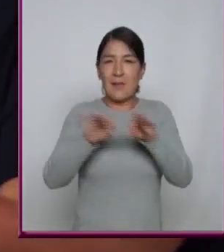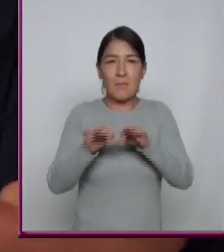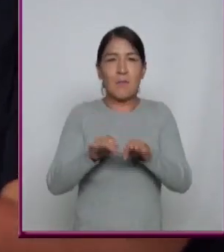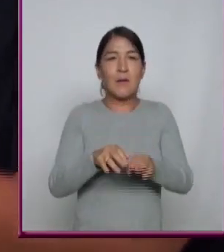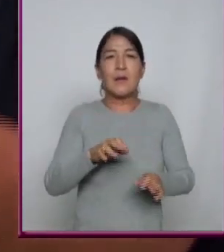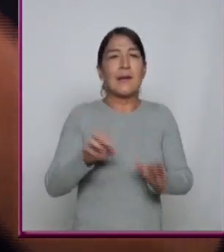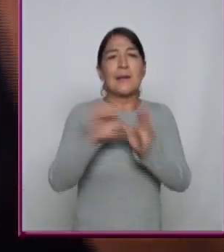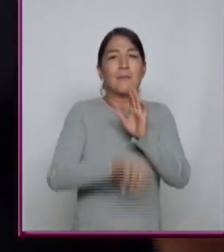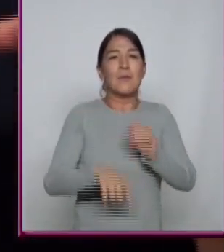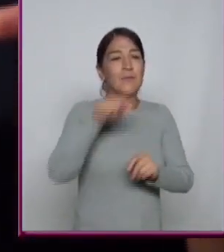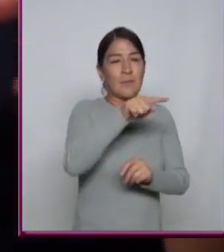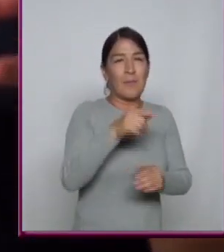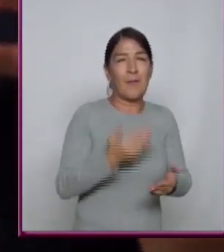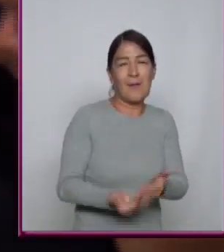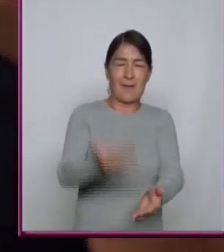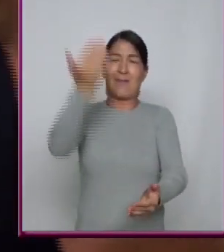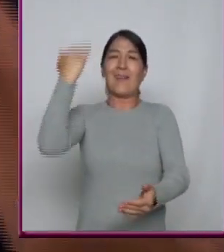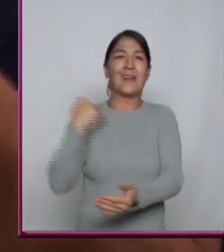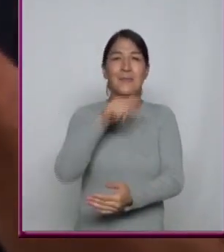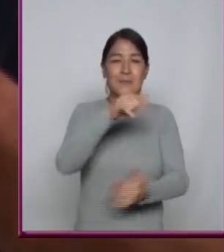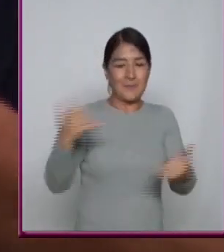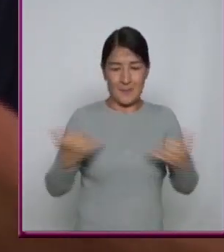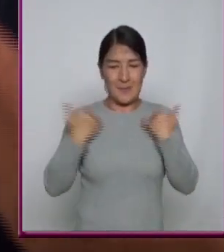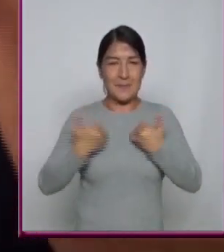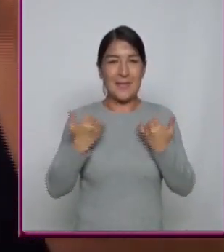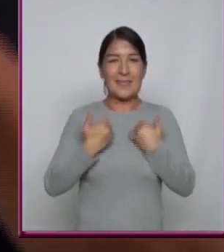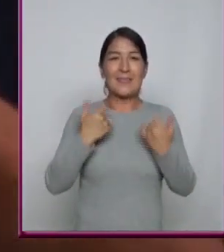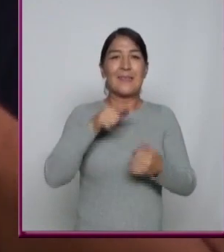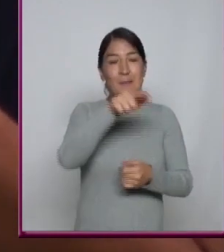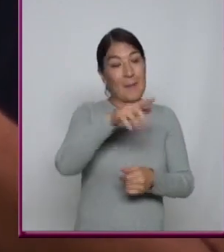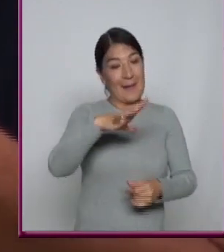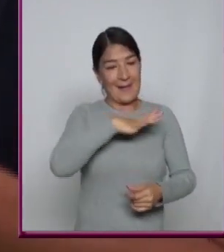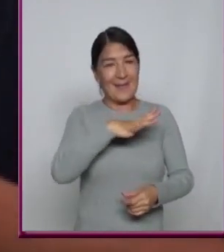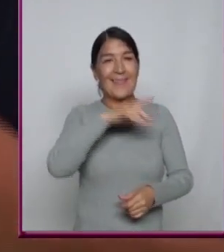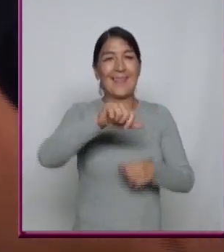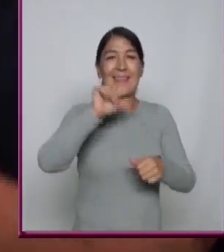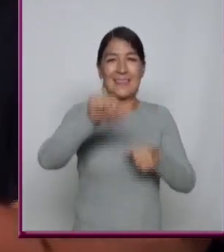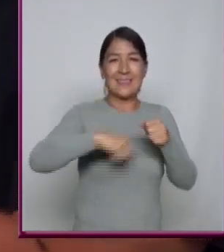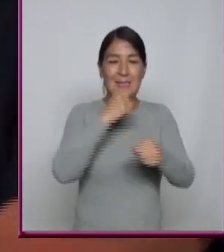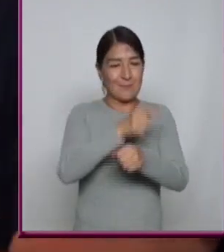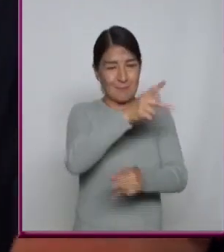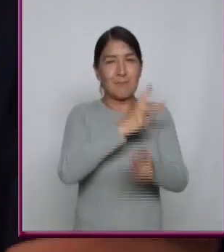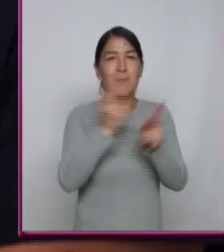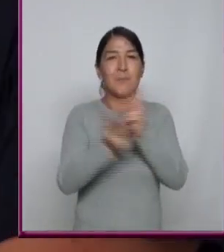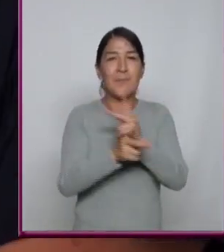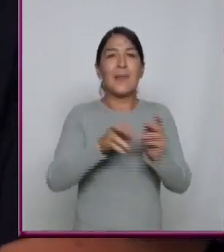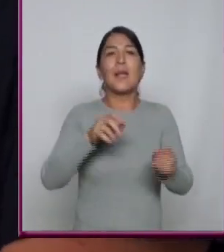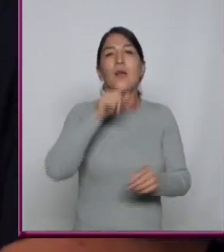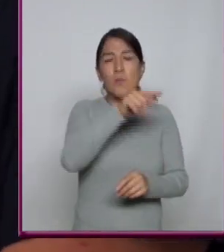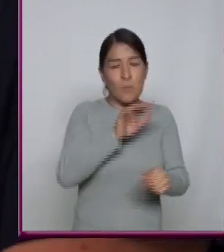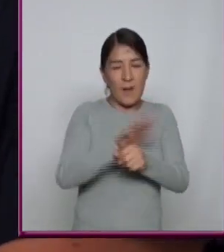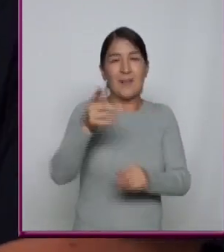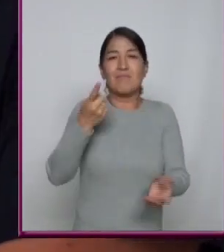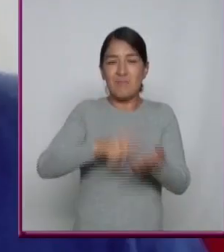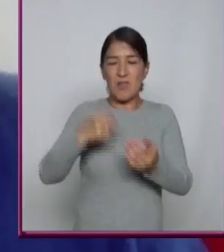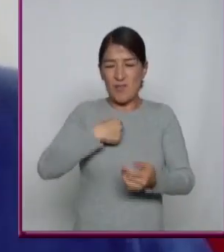hubieras podido Hablar contigo mismo Cuando tú tenías 16 Y estabas en la preparatoria ¿Qué consejo Tu hubieras dado?